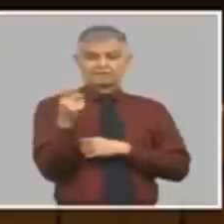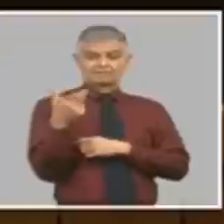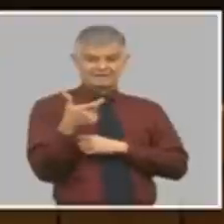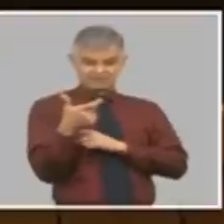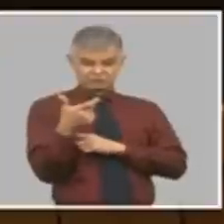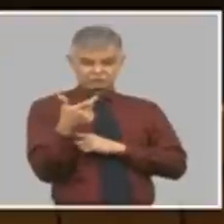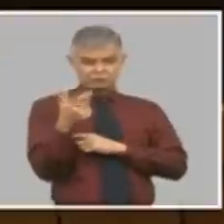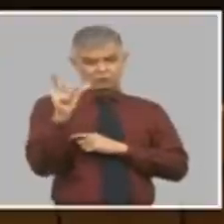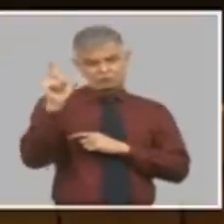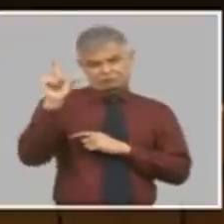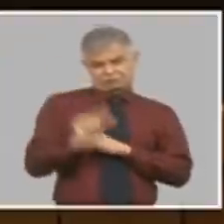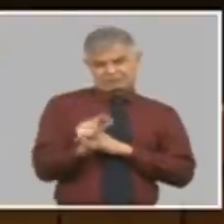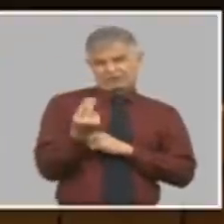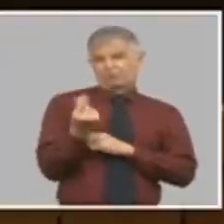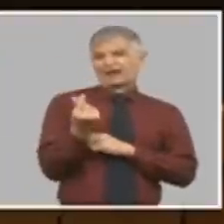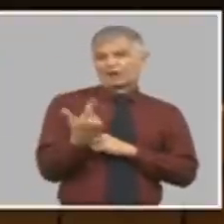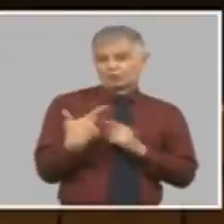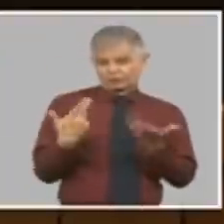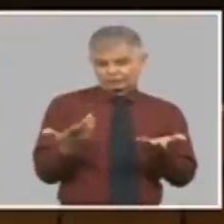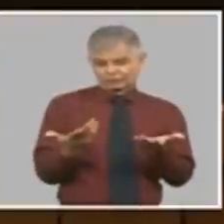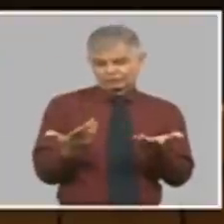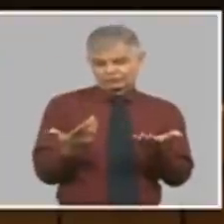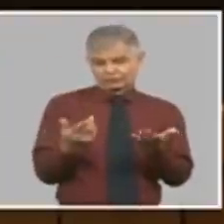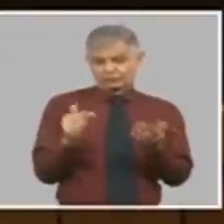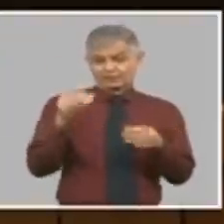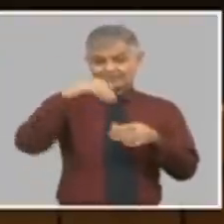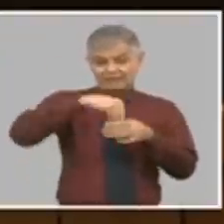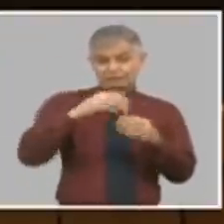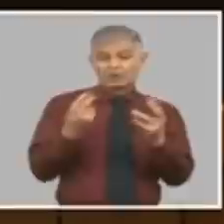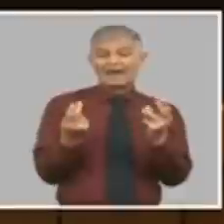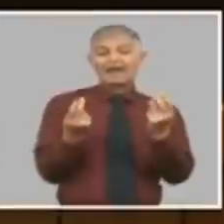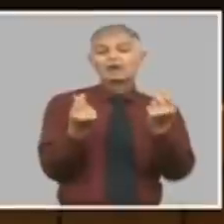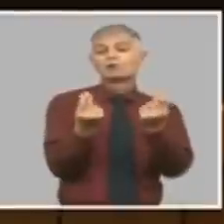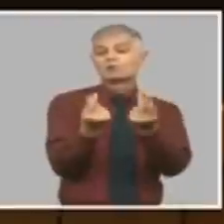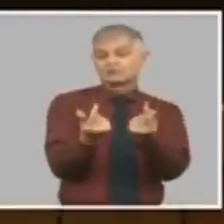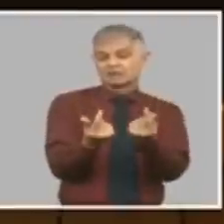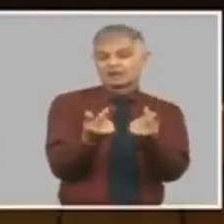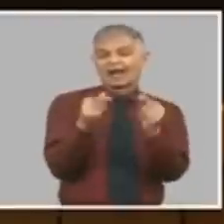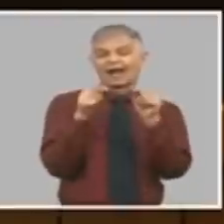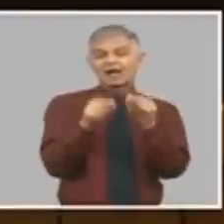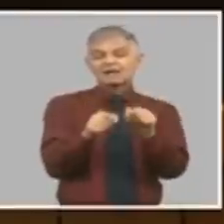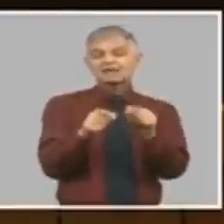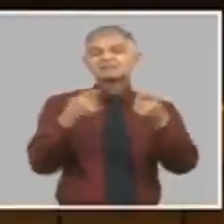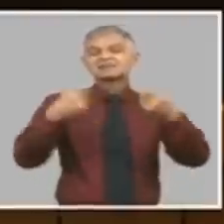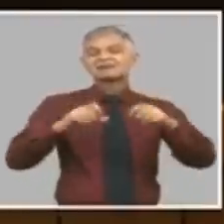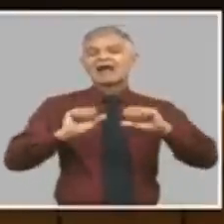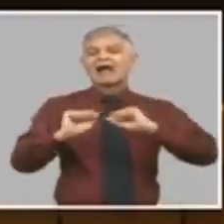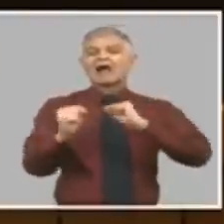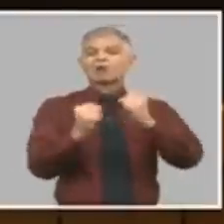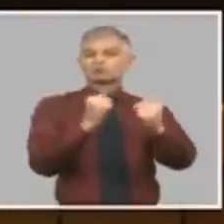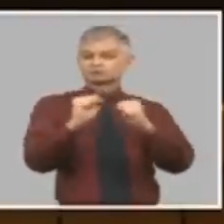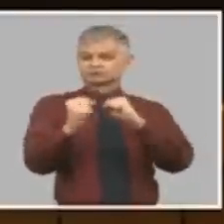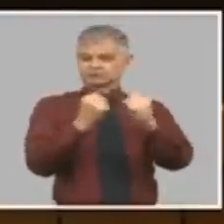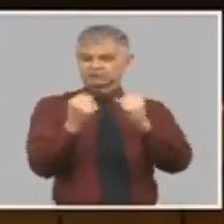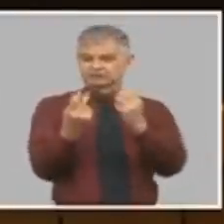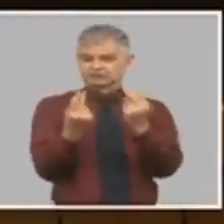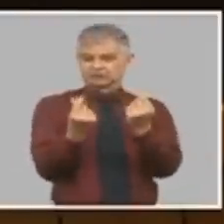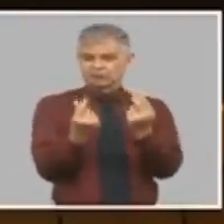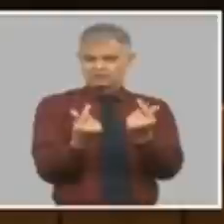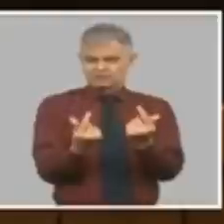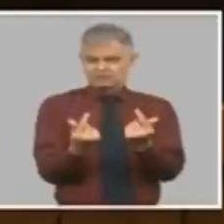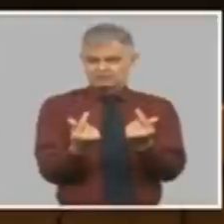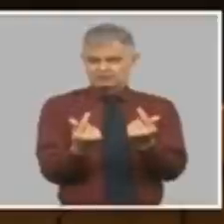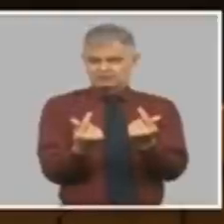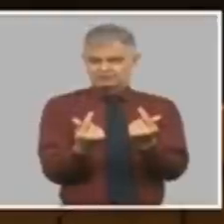en una economía se produce un ajuste en la economía. Se ajusta durante la